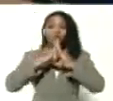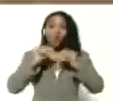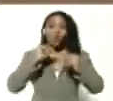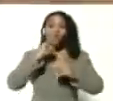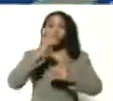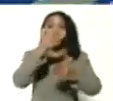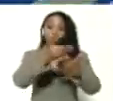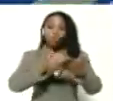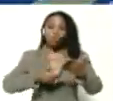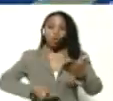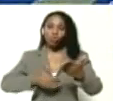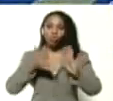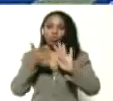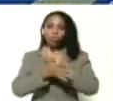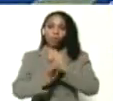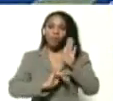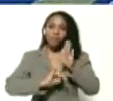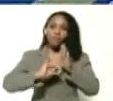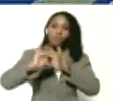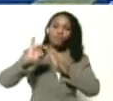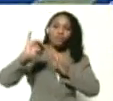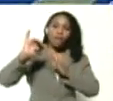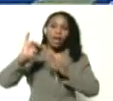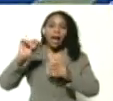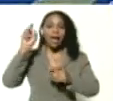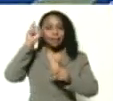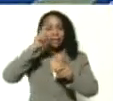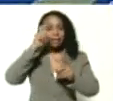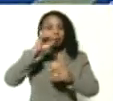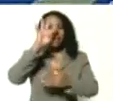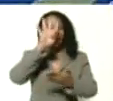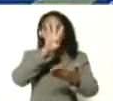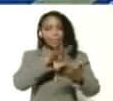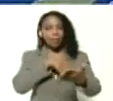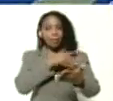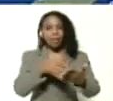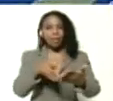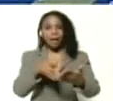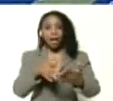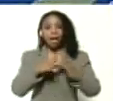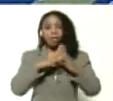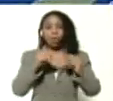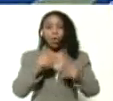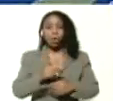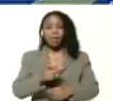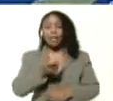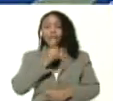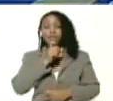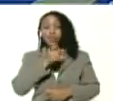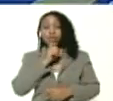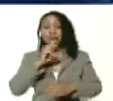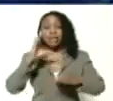elevar la calidad de la enseñanza de la matemática el reto científico